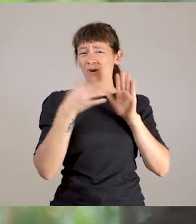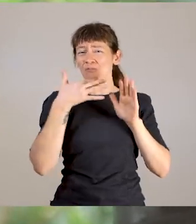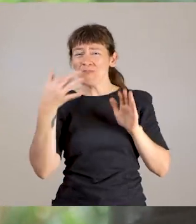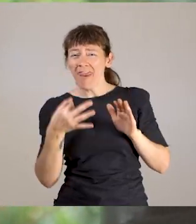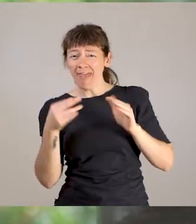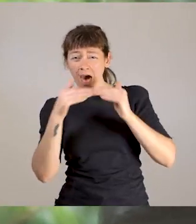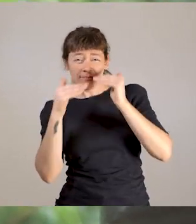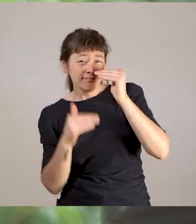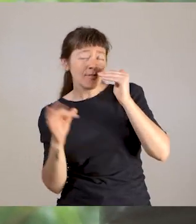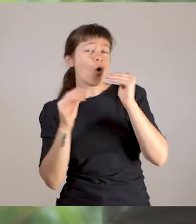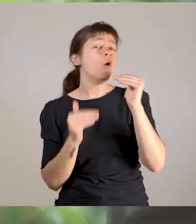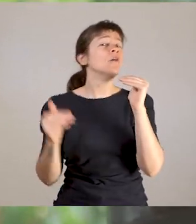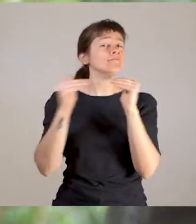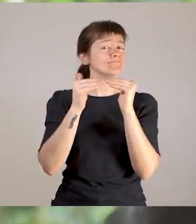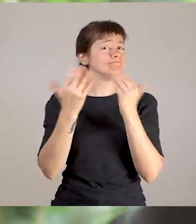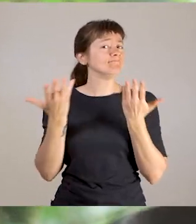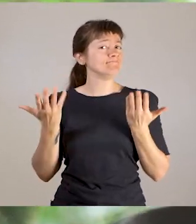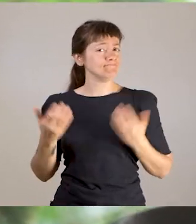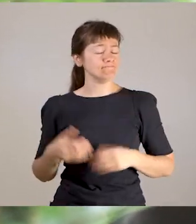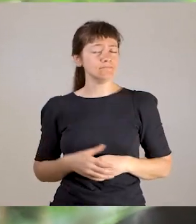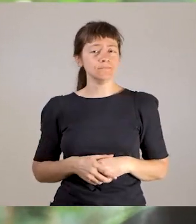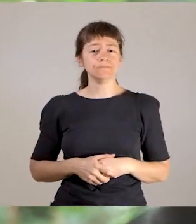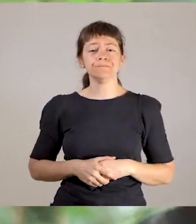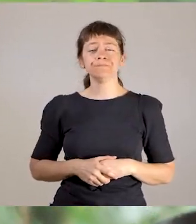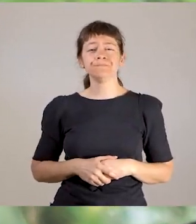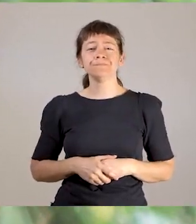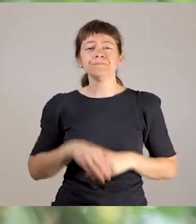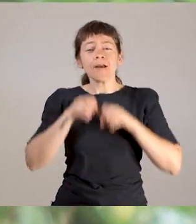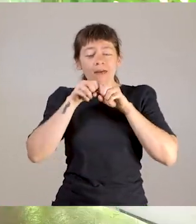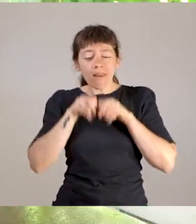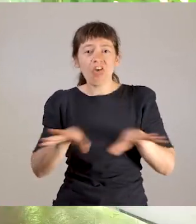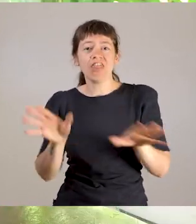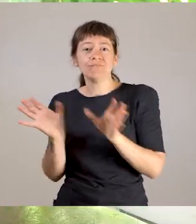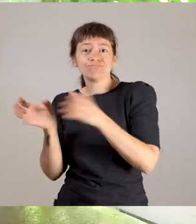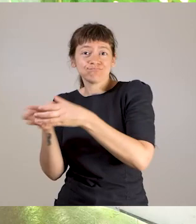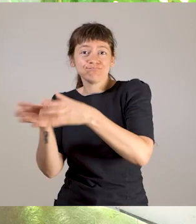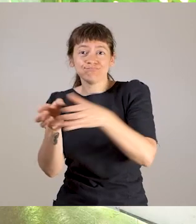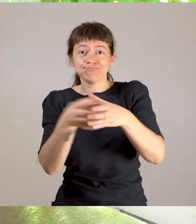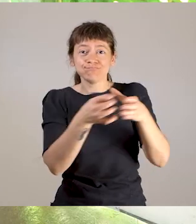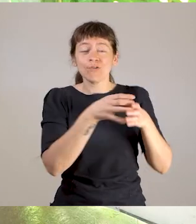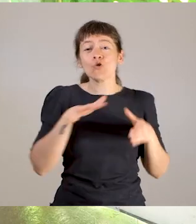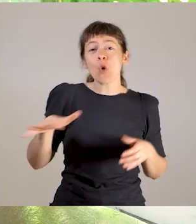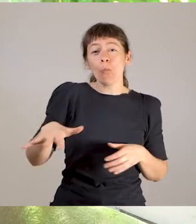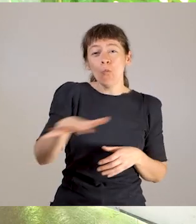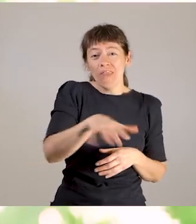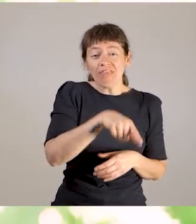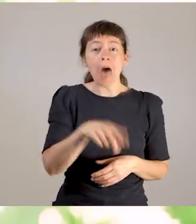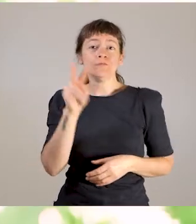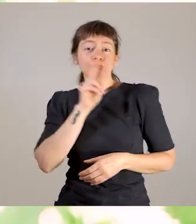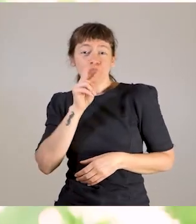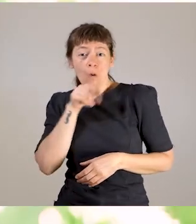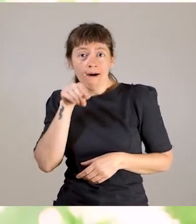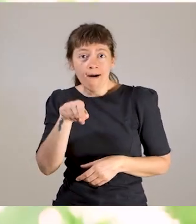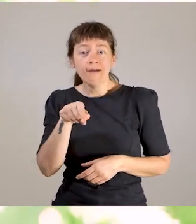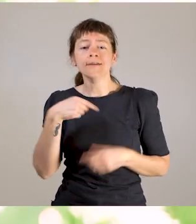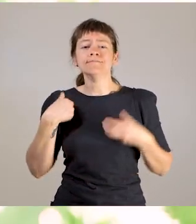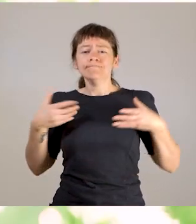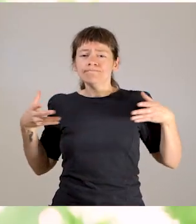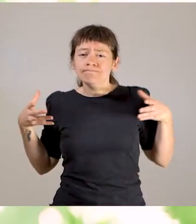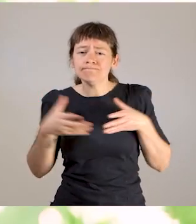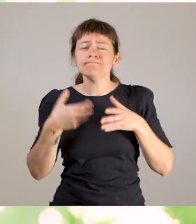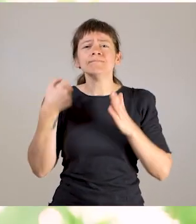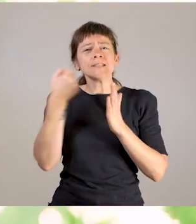En estas redes de mujeres indígenas, en estas redes de organizaciones indígenas, en estas redes de comunidades indígenas, es lo que nosotras